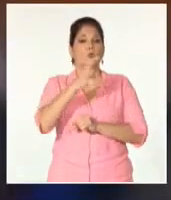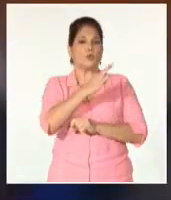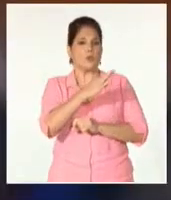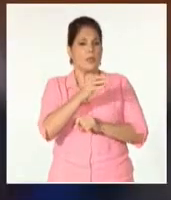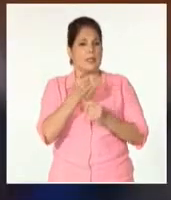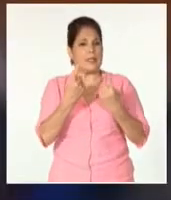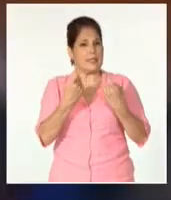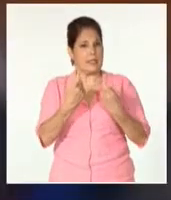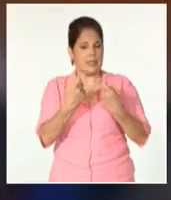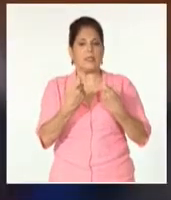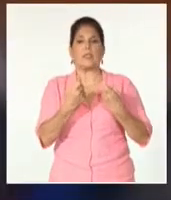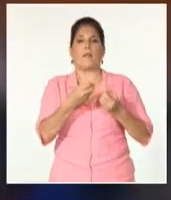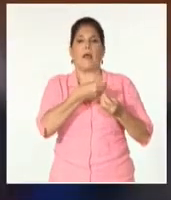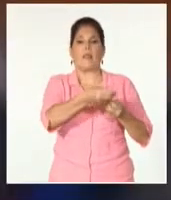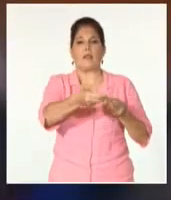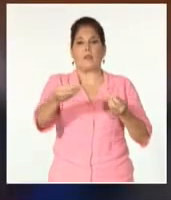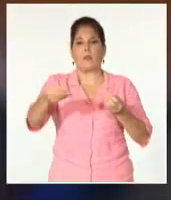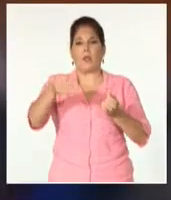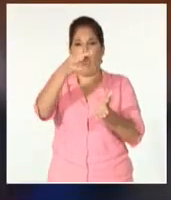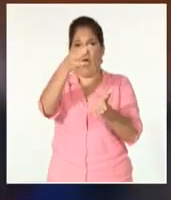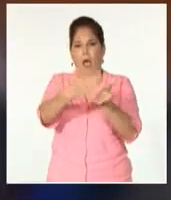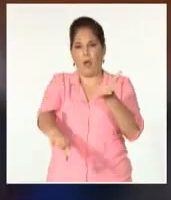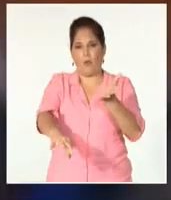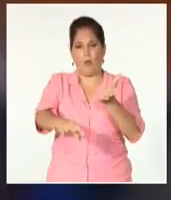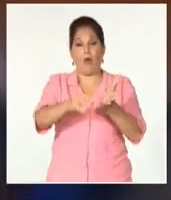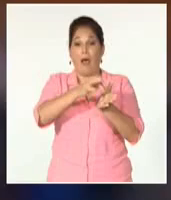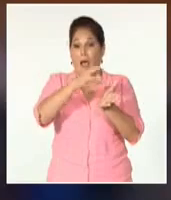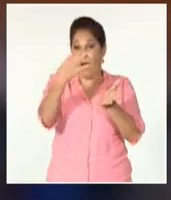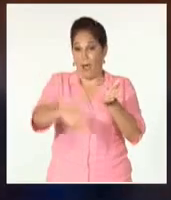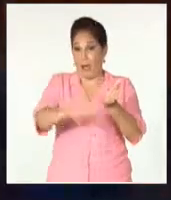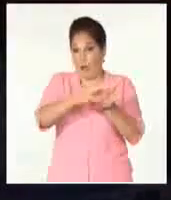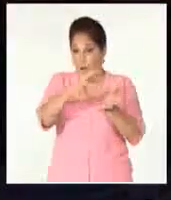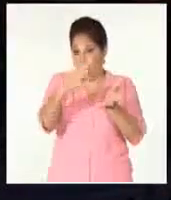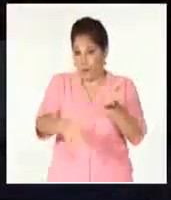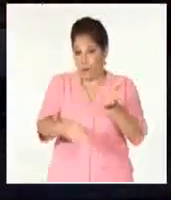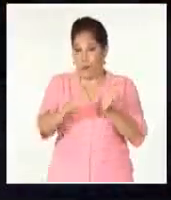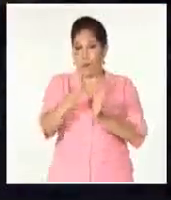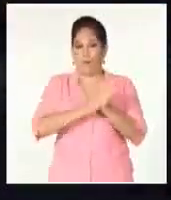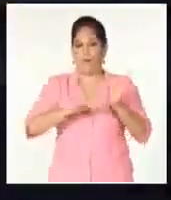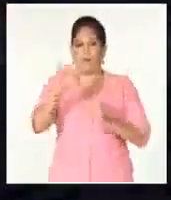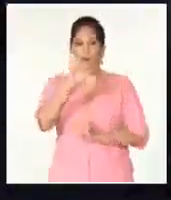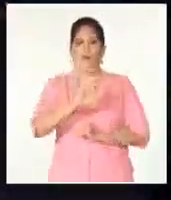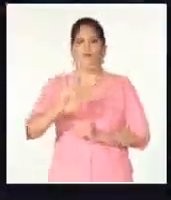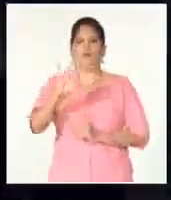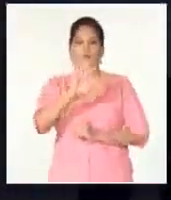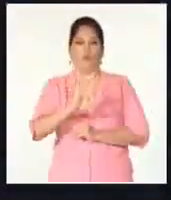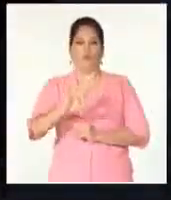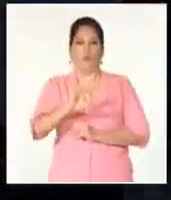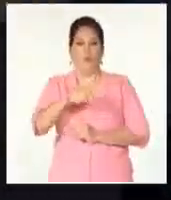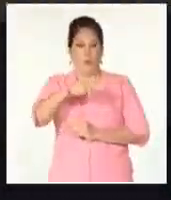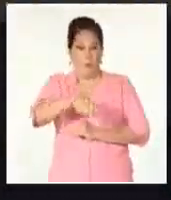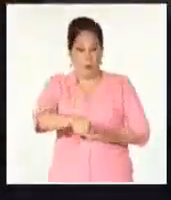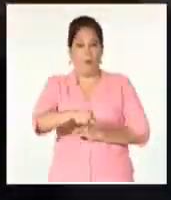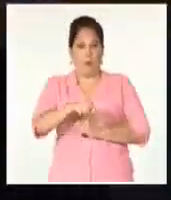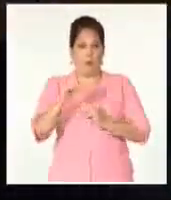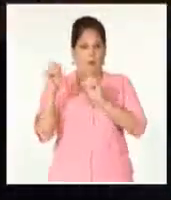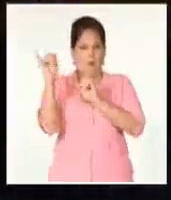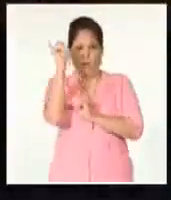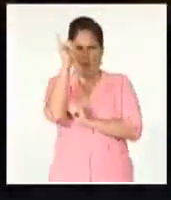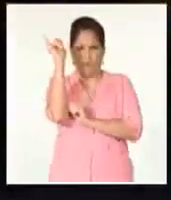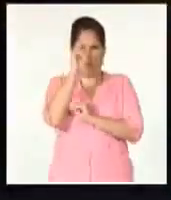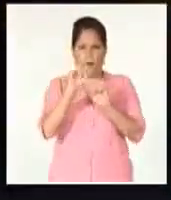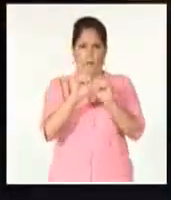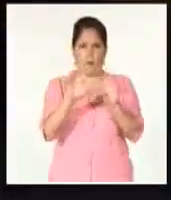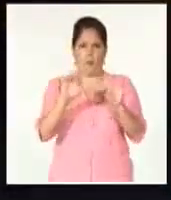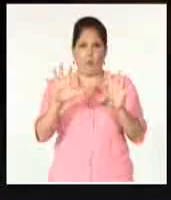descarga y distribución del arroz de la canasta familiar normada correspondiente al mes de octubre. Estas son las imágenes publicadas en el